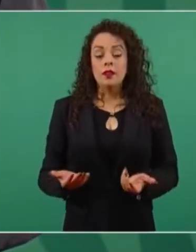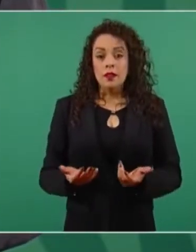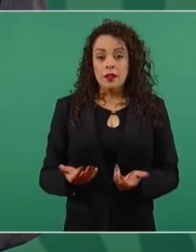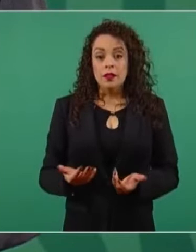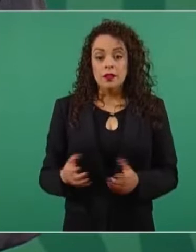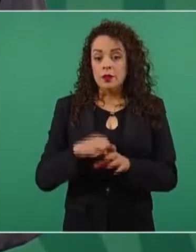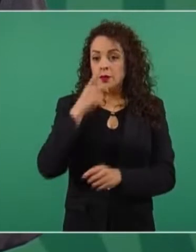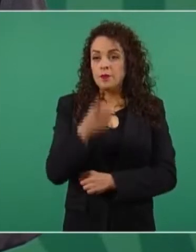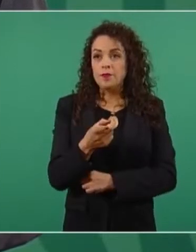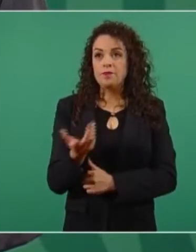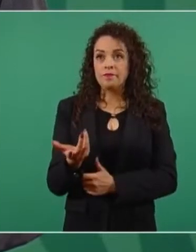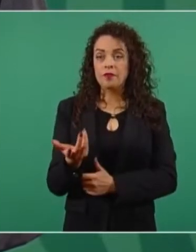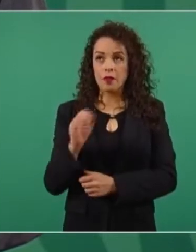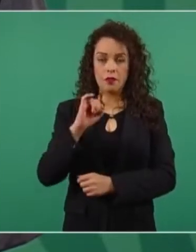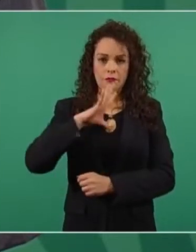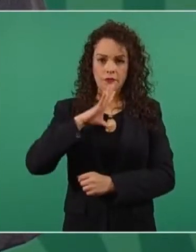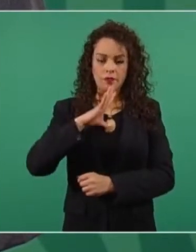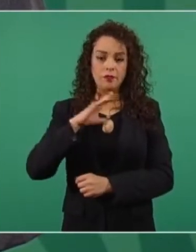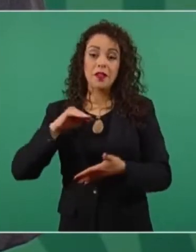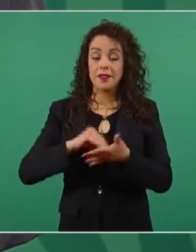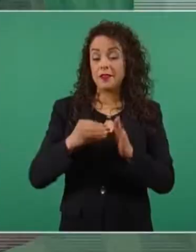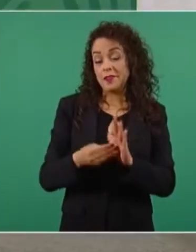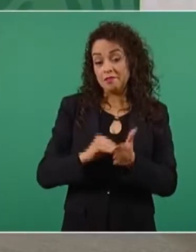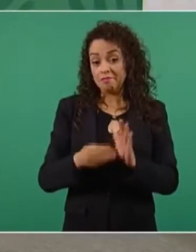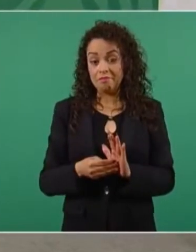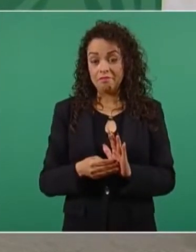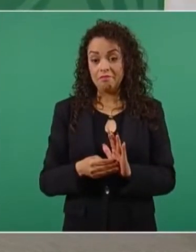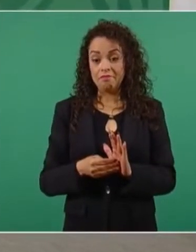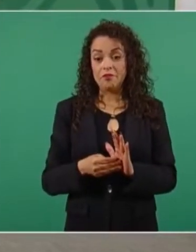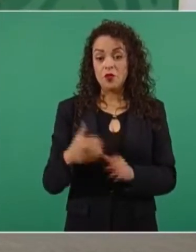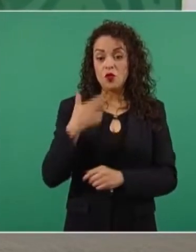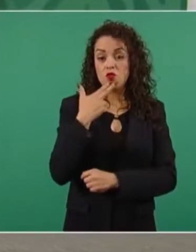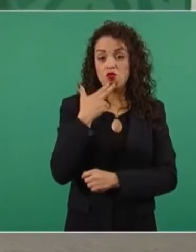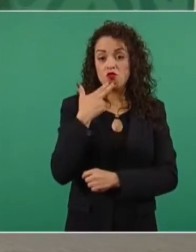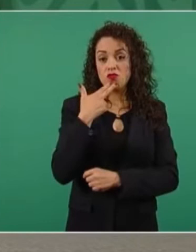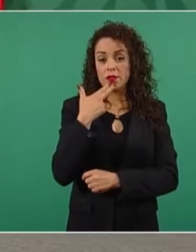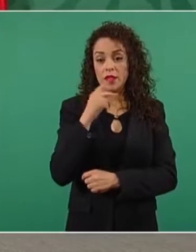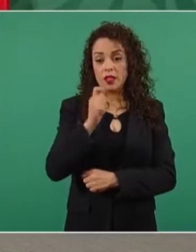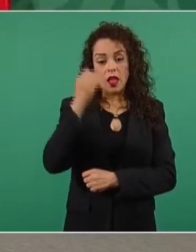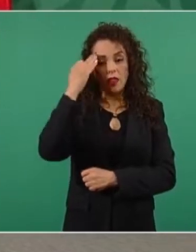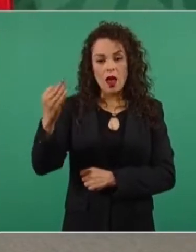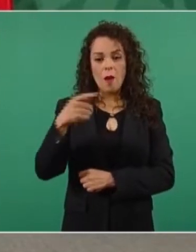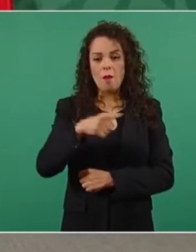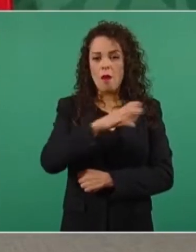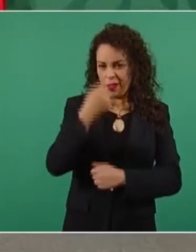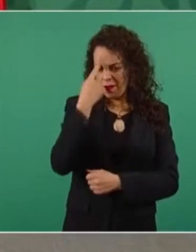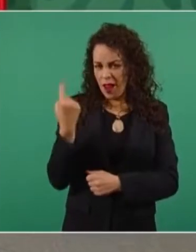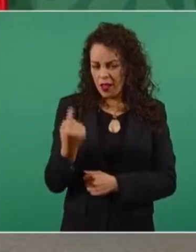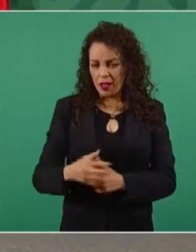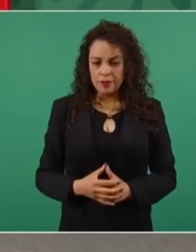estrategia politiquera. Se usó en vísperas de la campaña para afectar